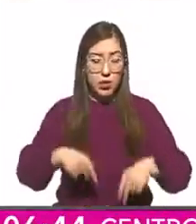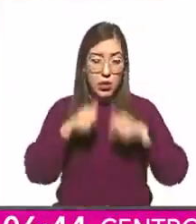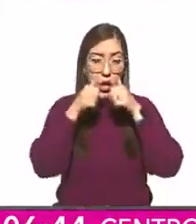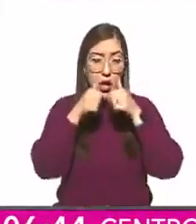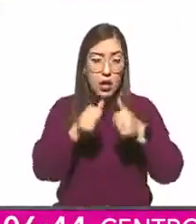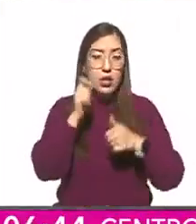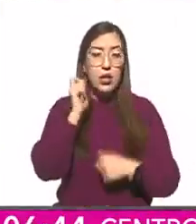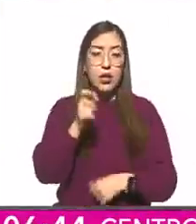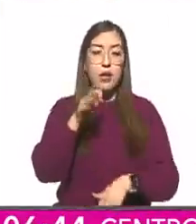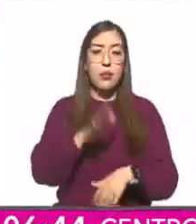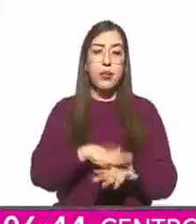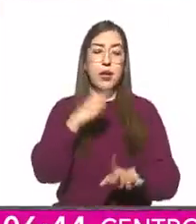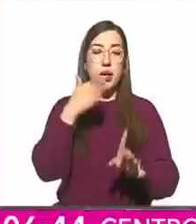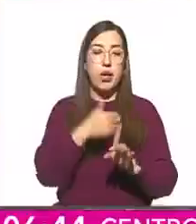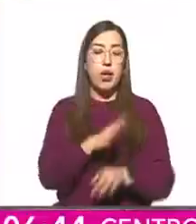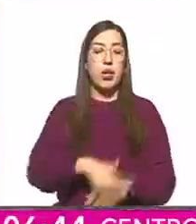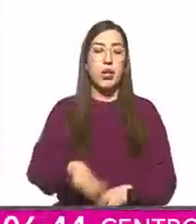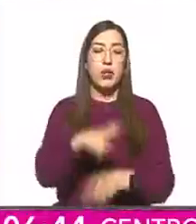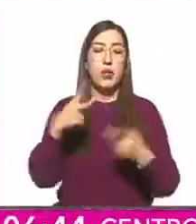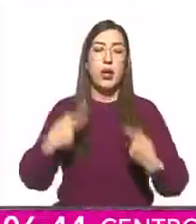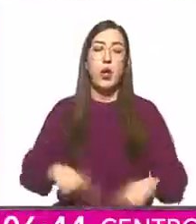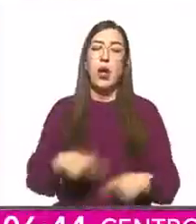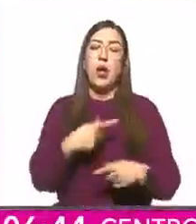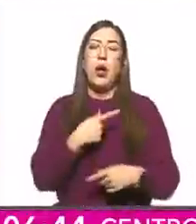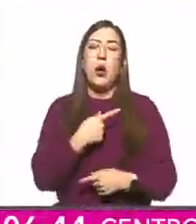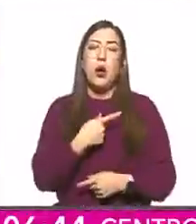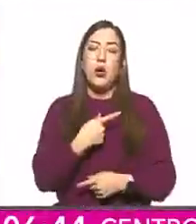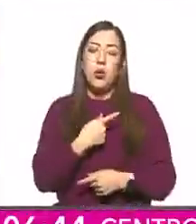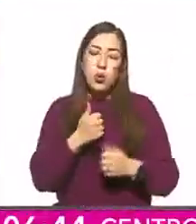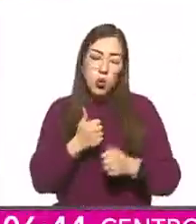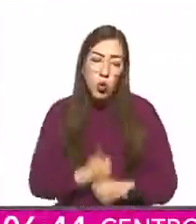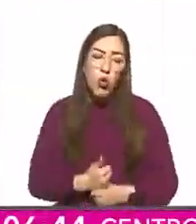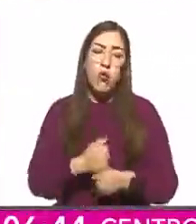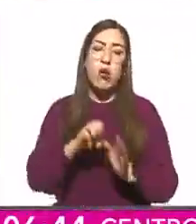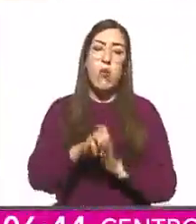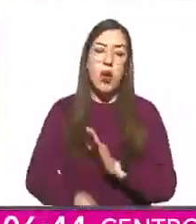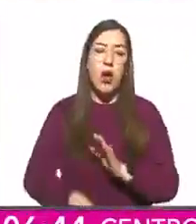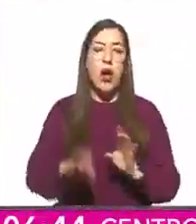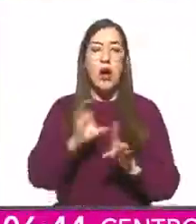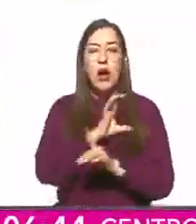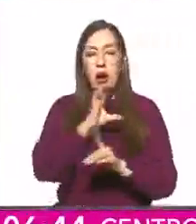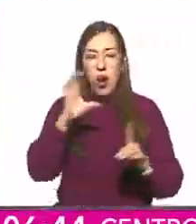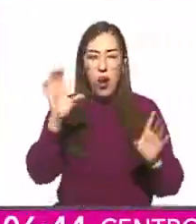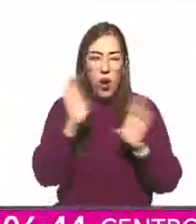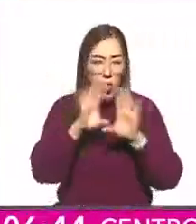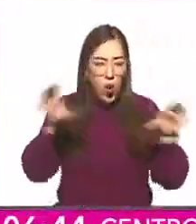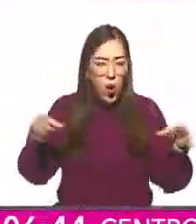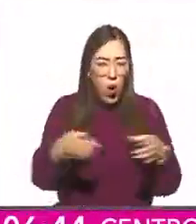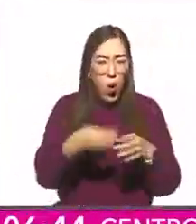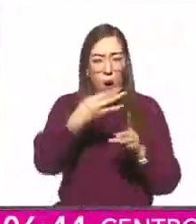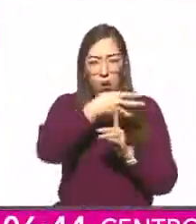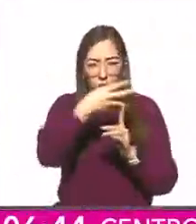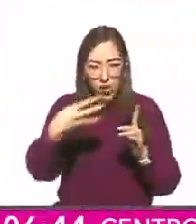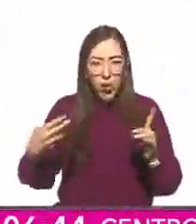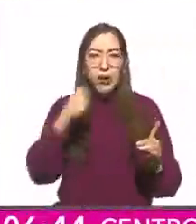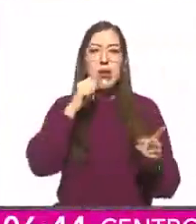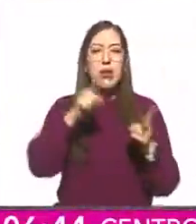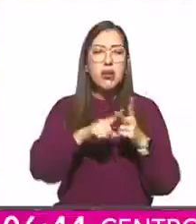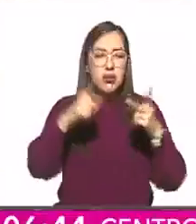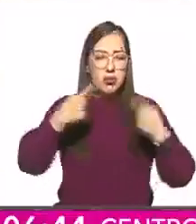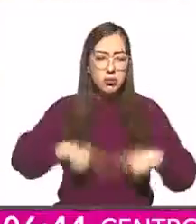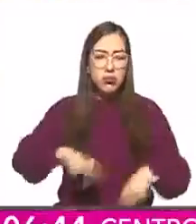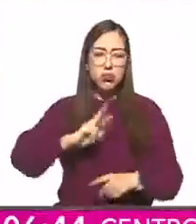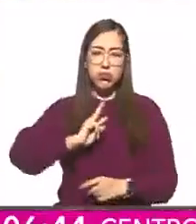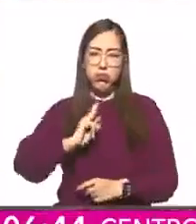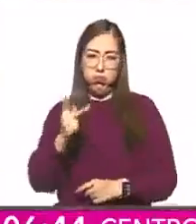enfocados en la población más vulnerable, personas trans, comunidad LGBT y personas trabajadoras sexuales.